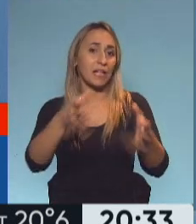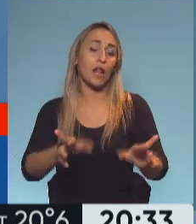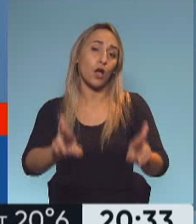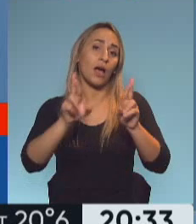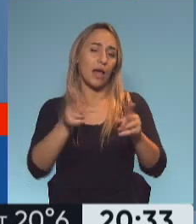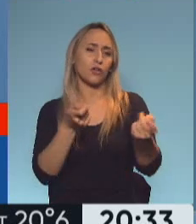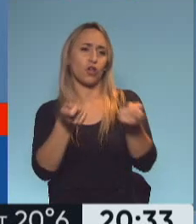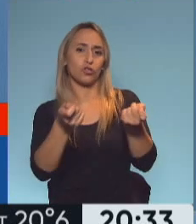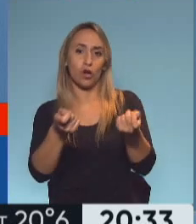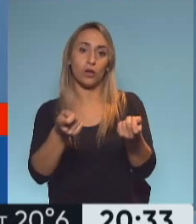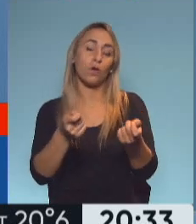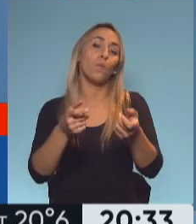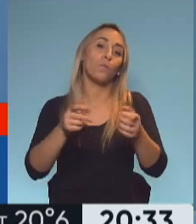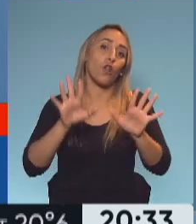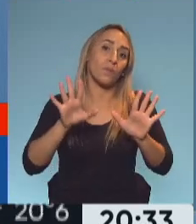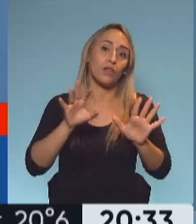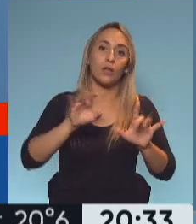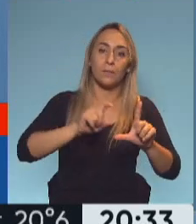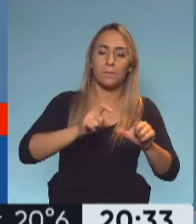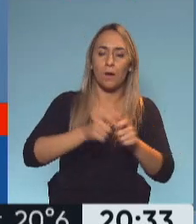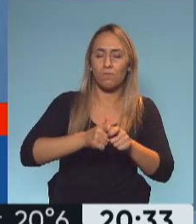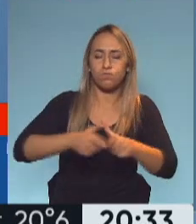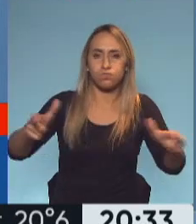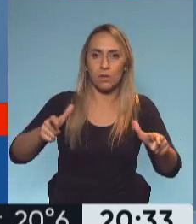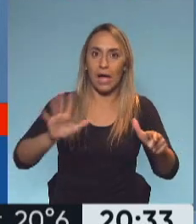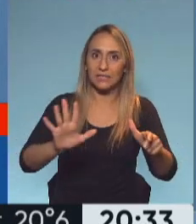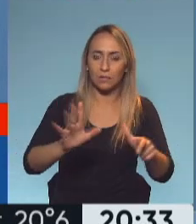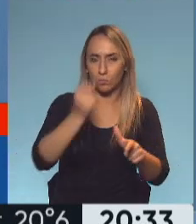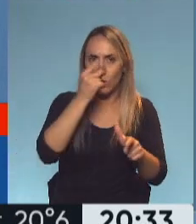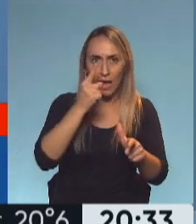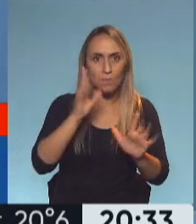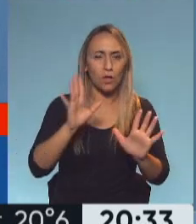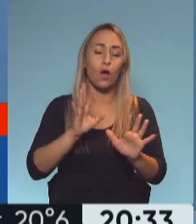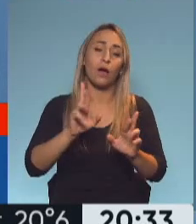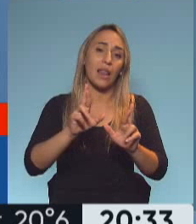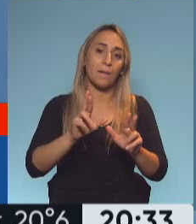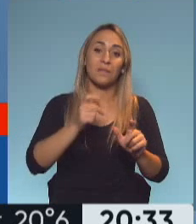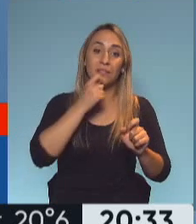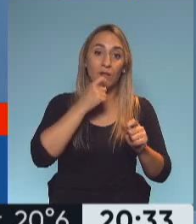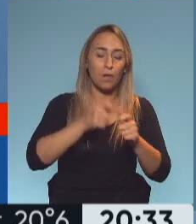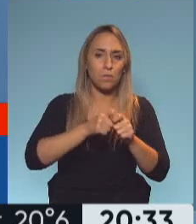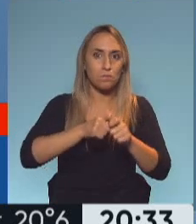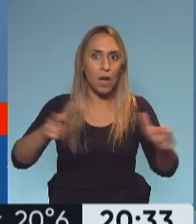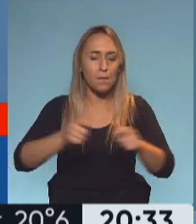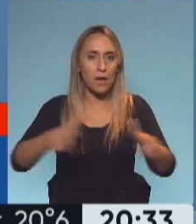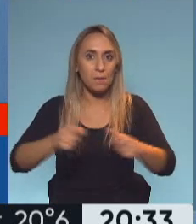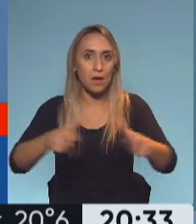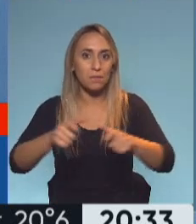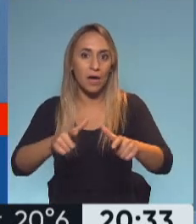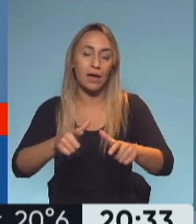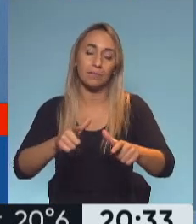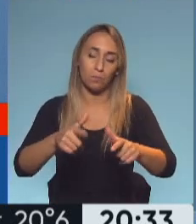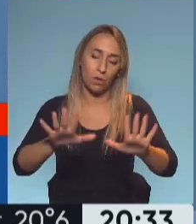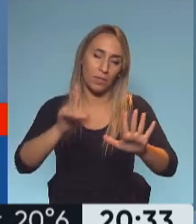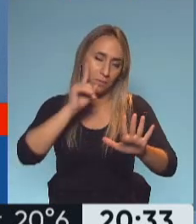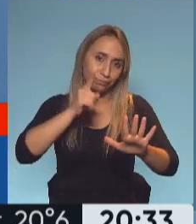controlarlo al menos que no sigan aumentando con el ritmo que vienen aumentando porque eso eventualmente si se mantiene en el tiempo nos podría generar algún